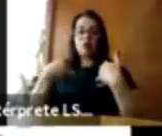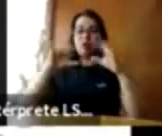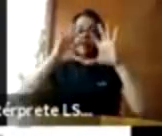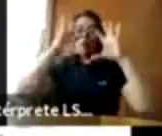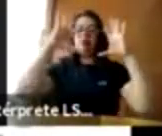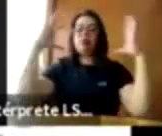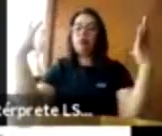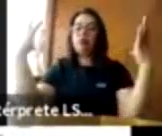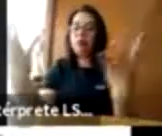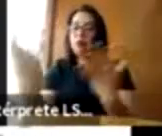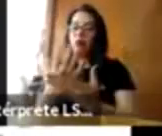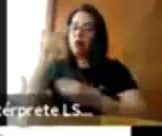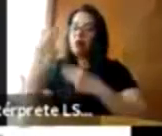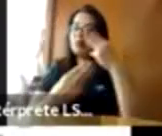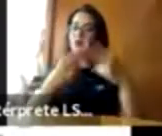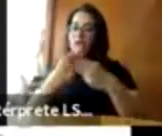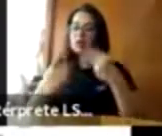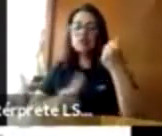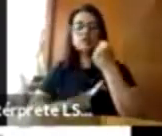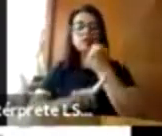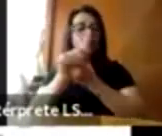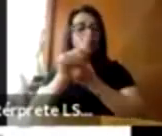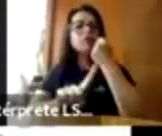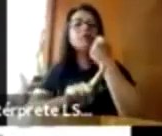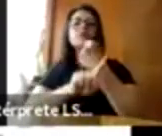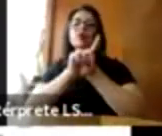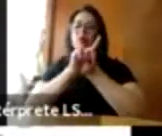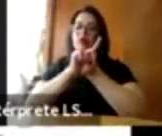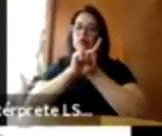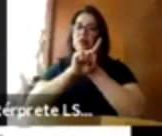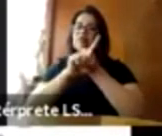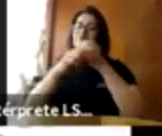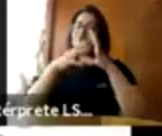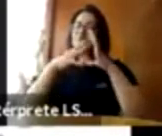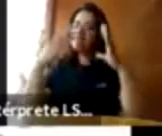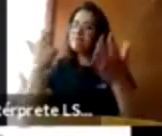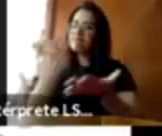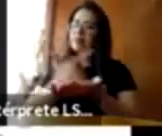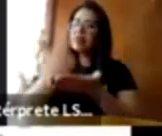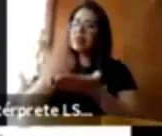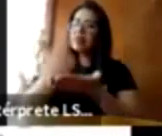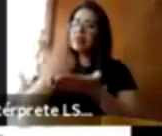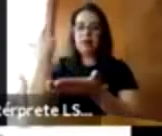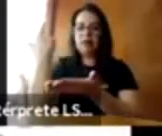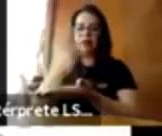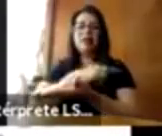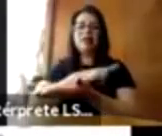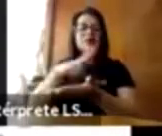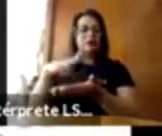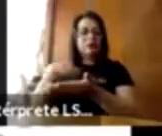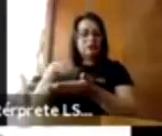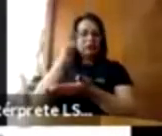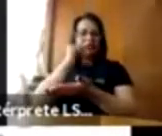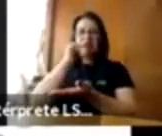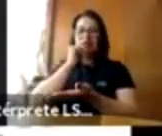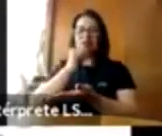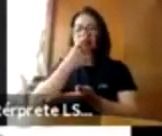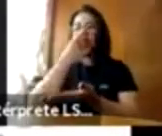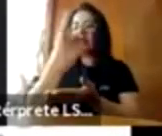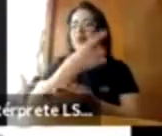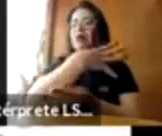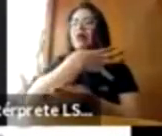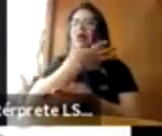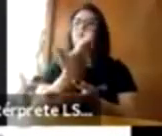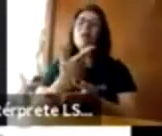era un problema muy serio. Nosotros siempre hablamos de una pandemia silenciosa y nosotros sabemos